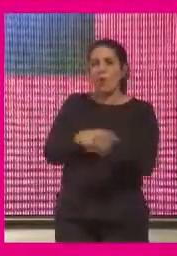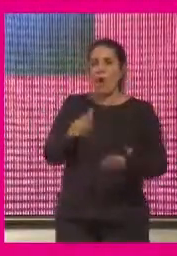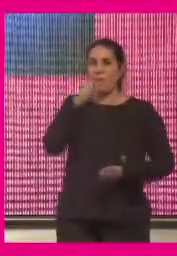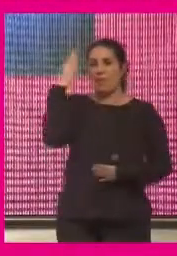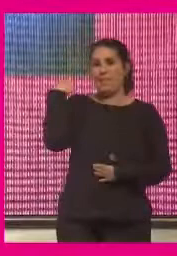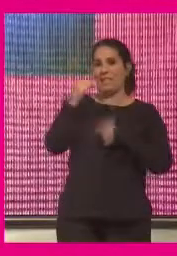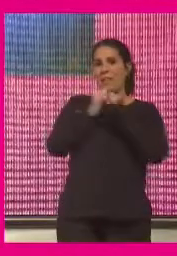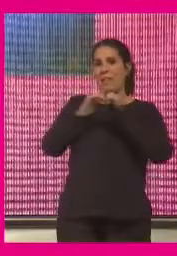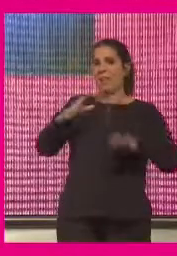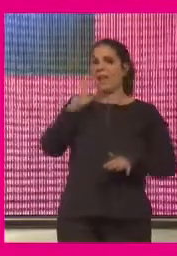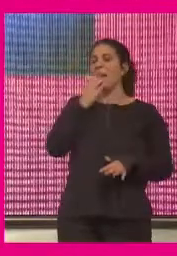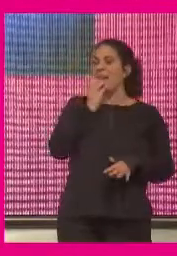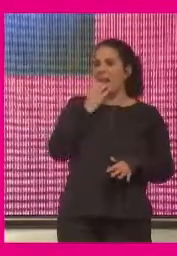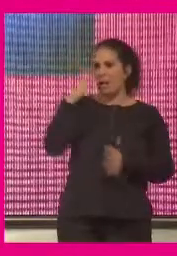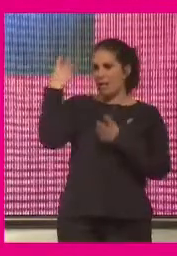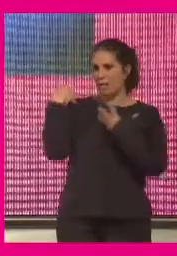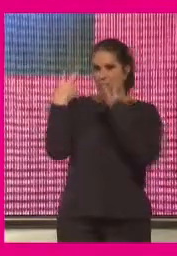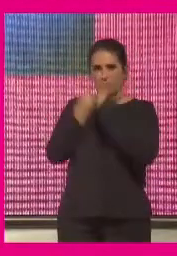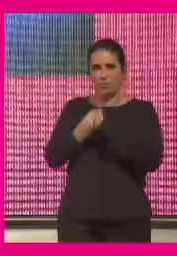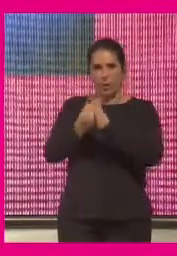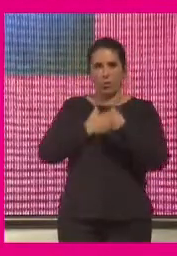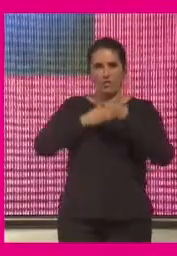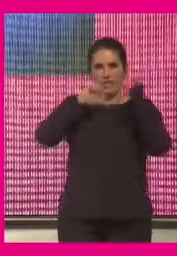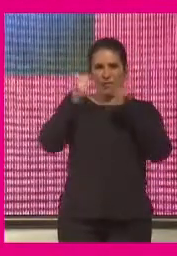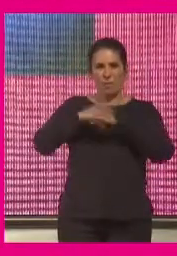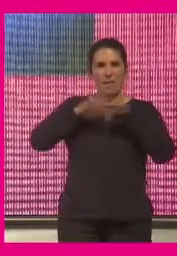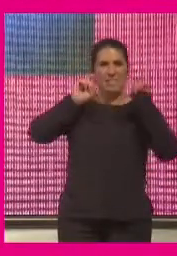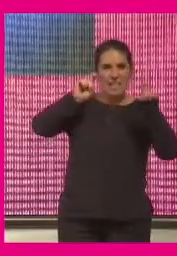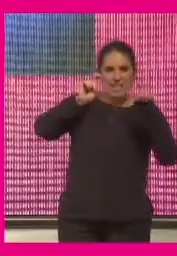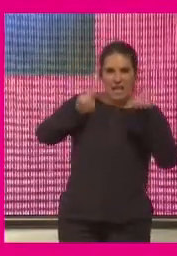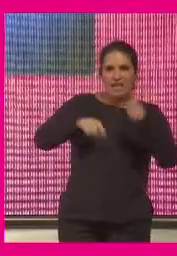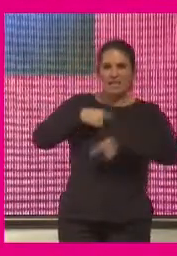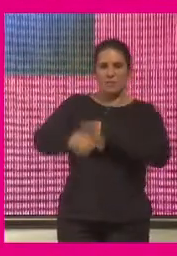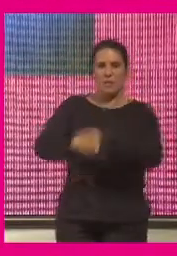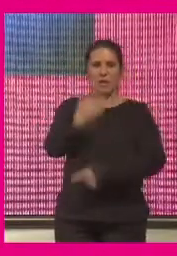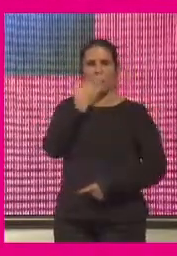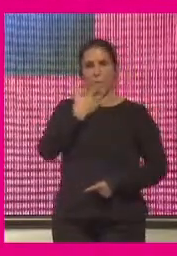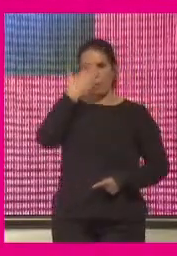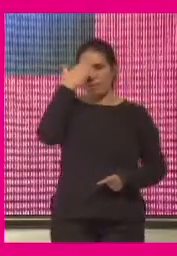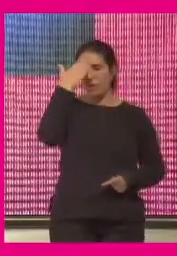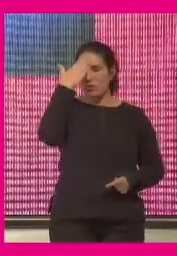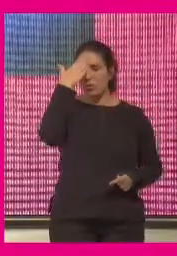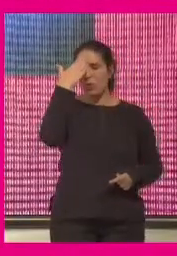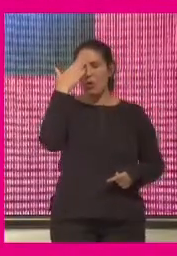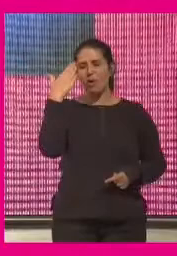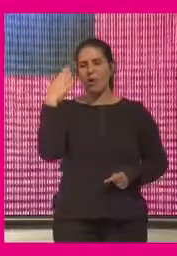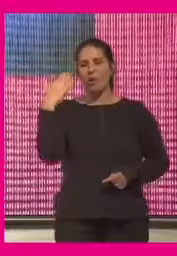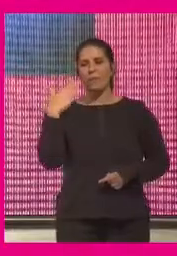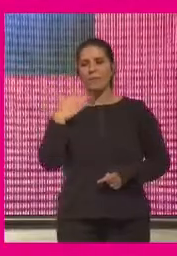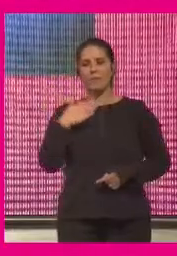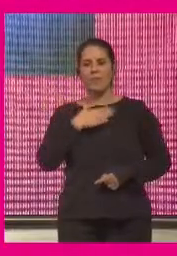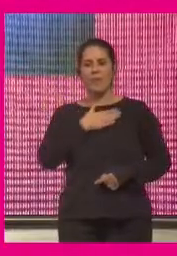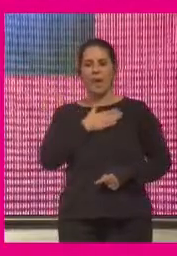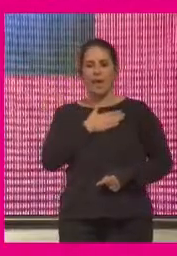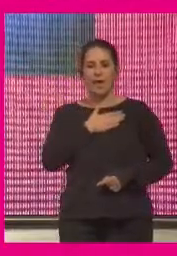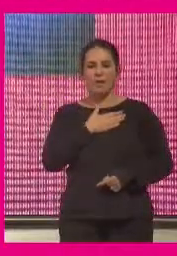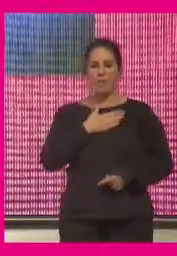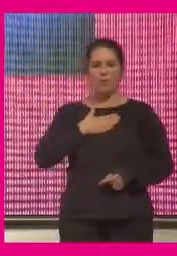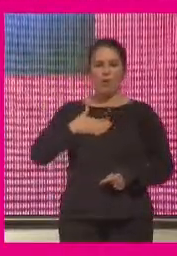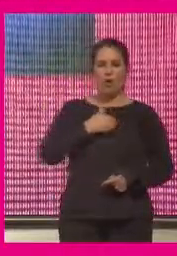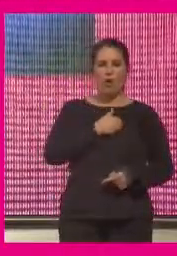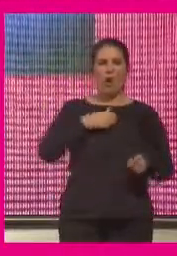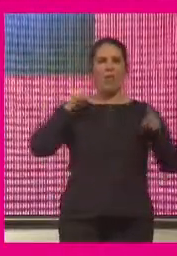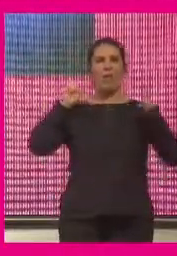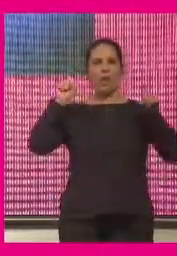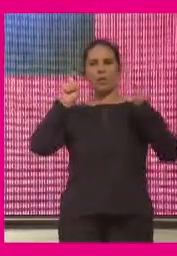acompaña a nuestra manera de enseñar de transmitir conocimiento de ejercer esa función